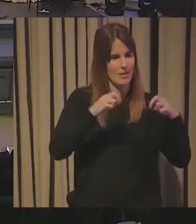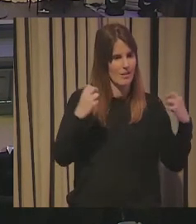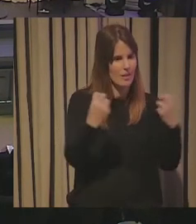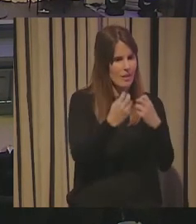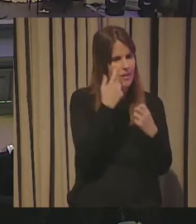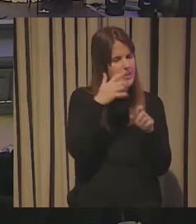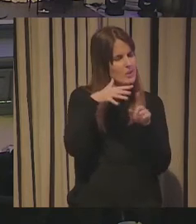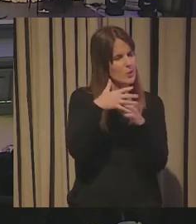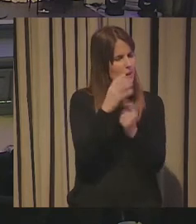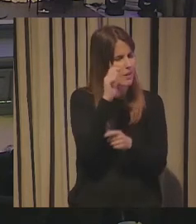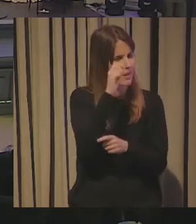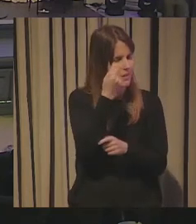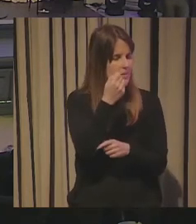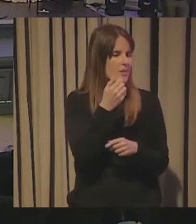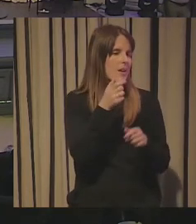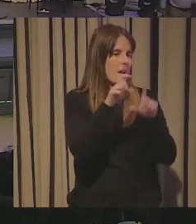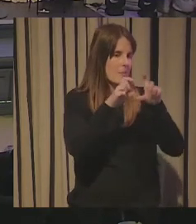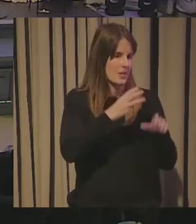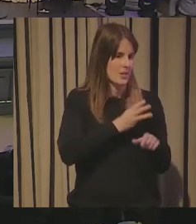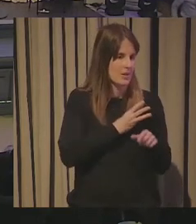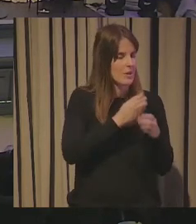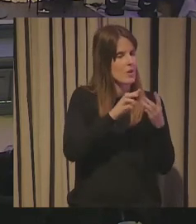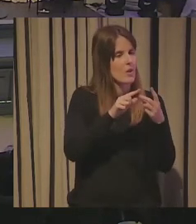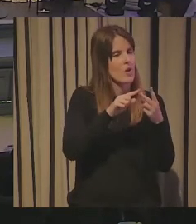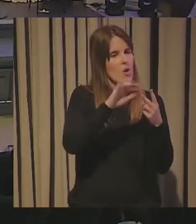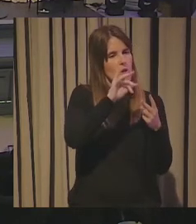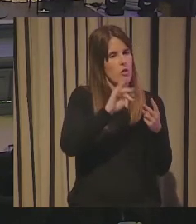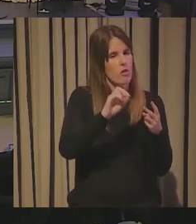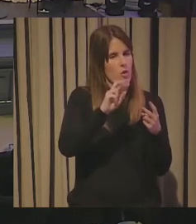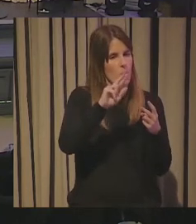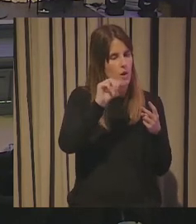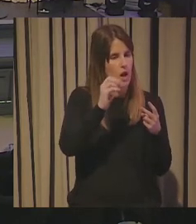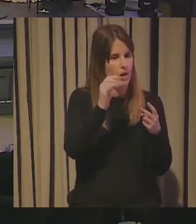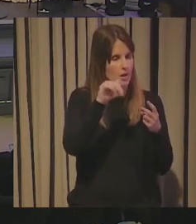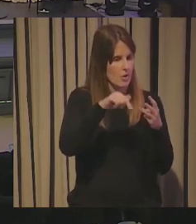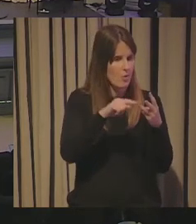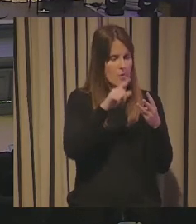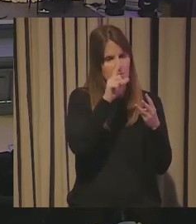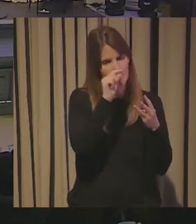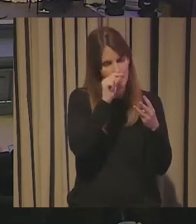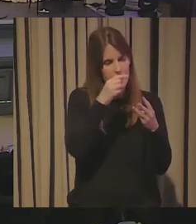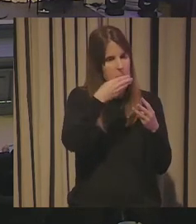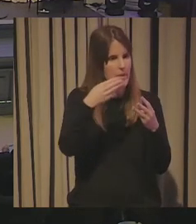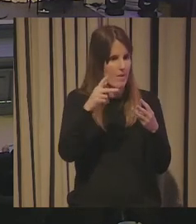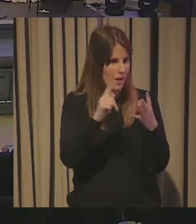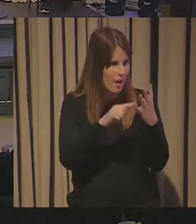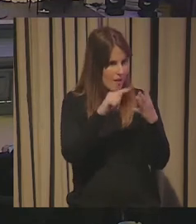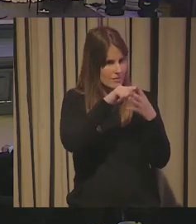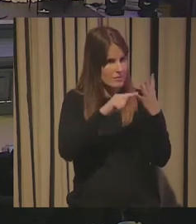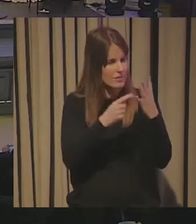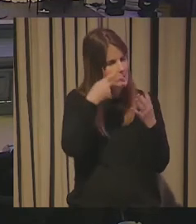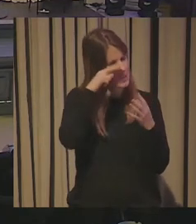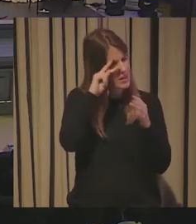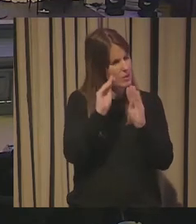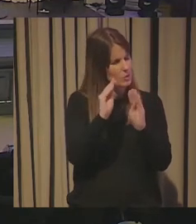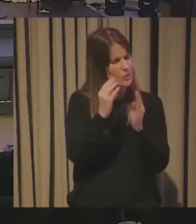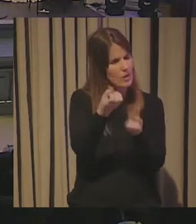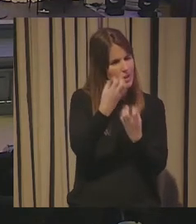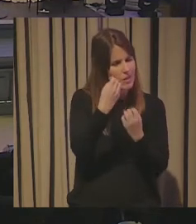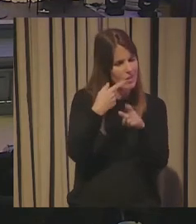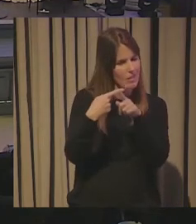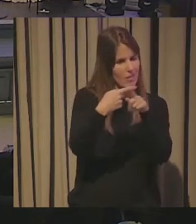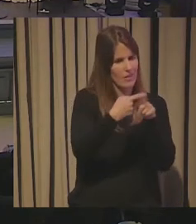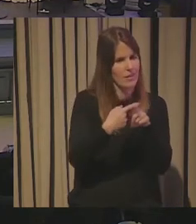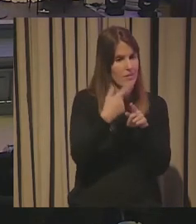Eroski, de Zorraquino, de ITB, de BBK. Pero sí que es verdad que no podría faltar